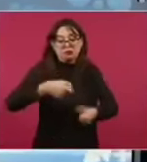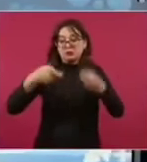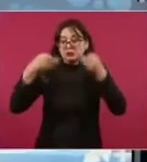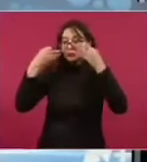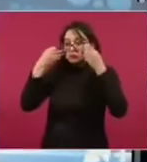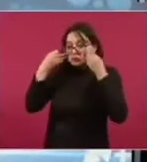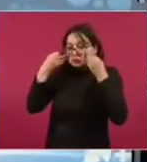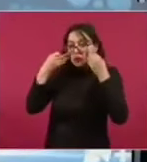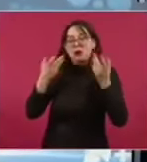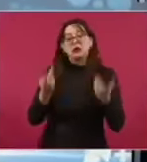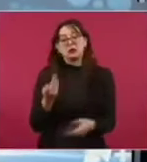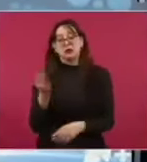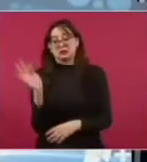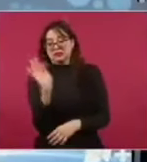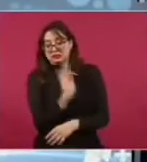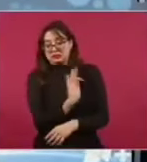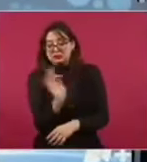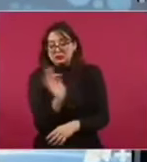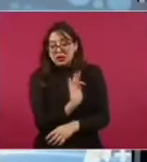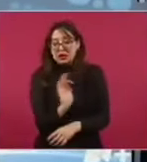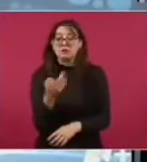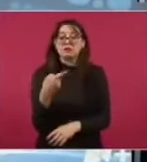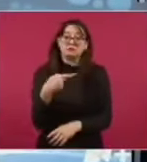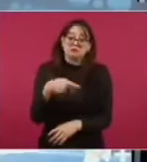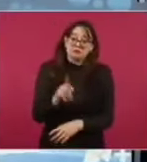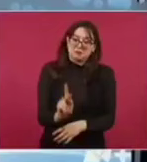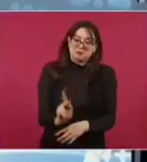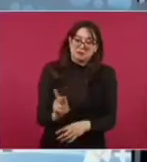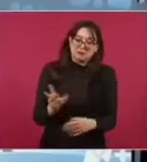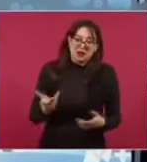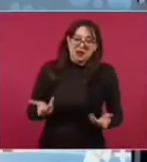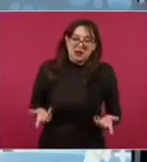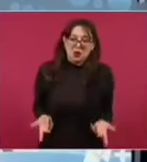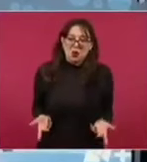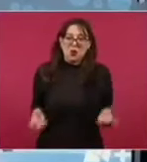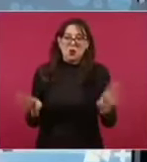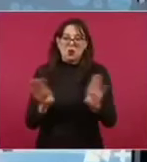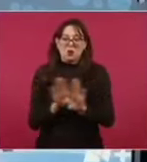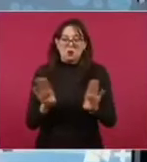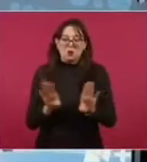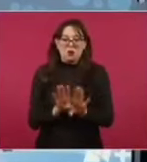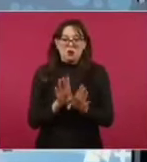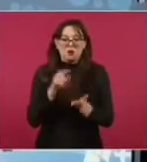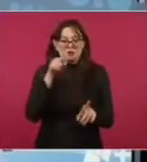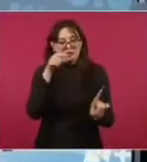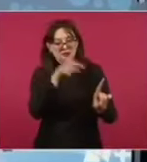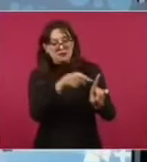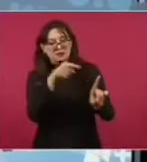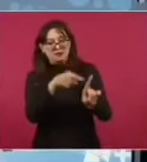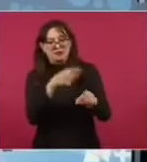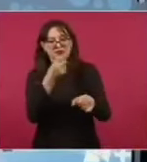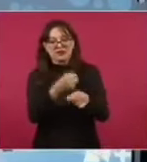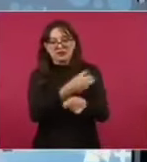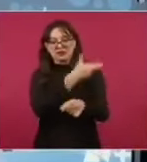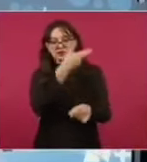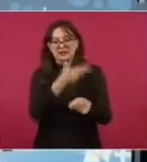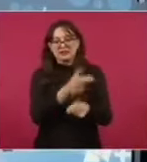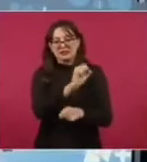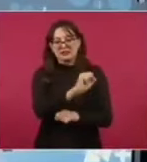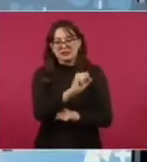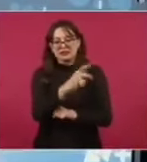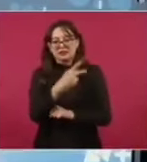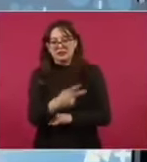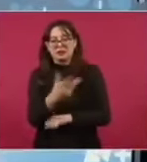pueden ser creíbles, pero cuando tomas en cuenta que él fue precisamente, él era el secretario de Seguridad Pública cuando fue abatido